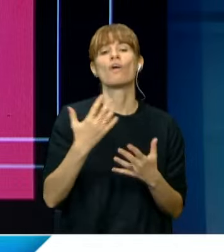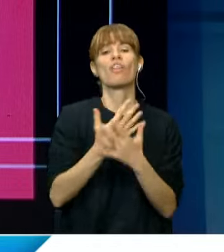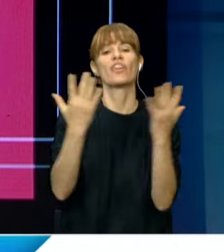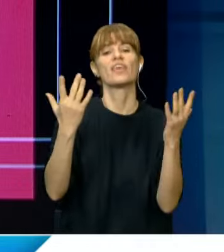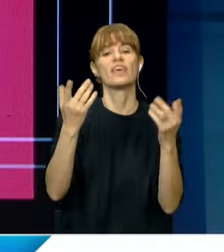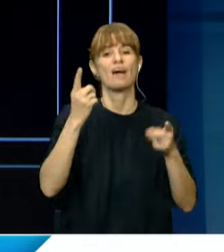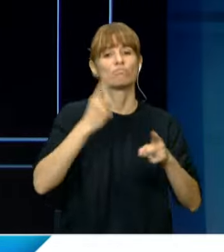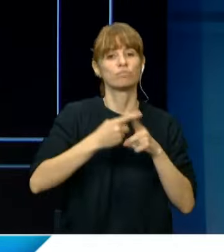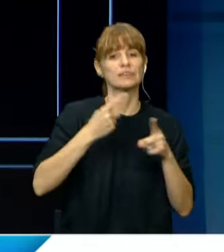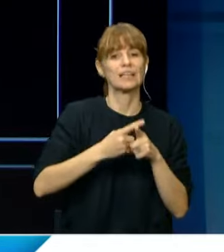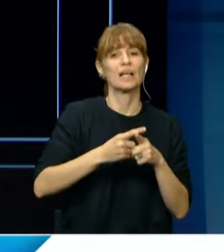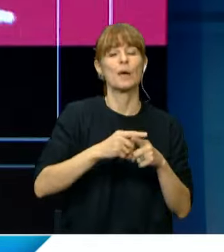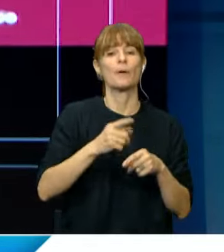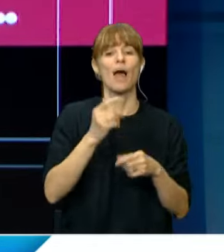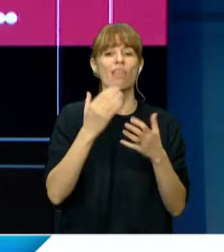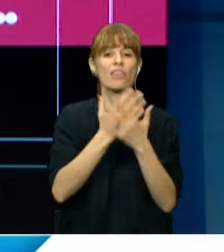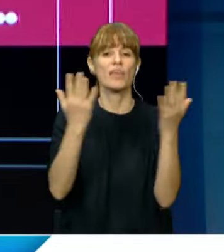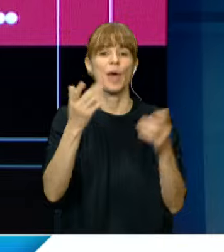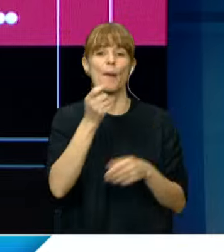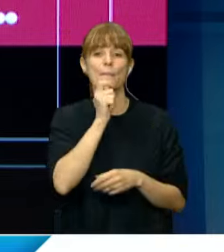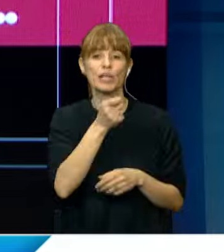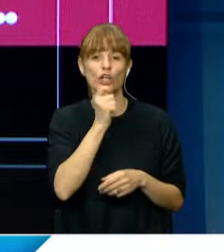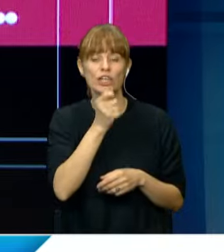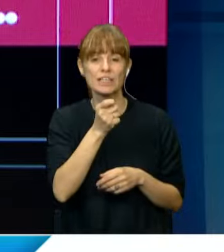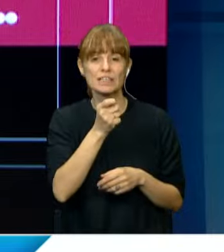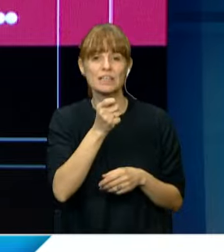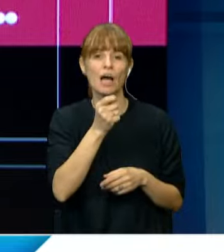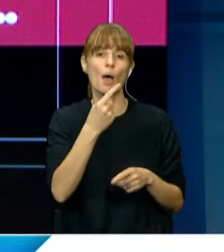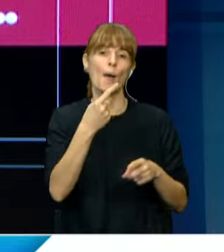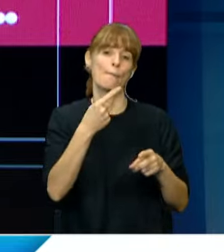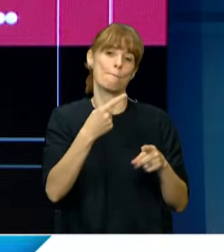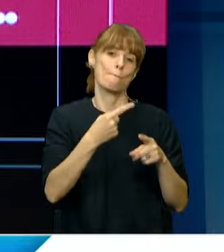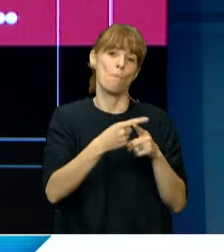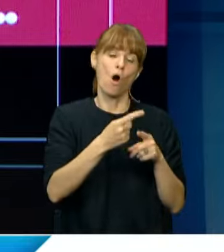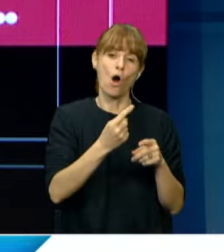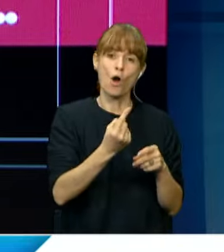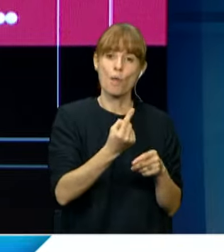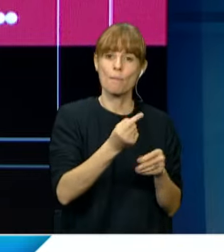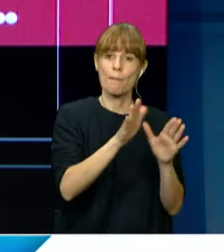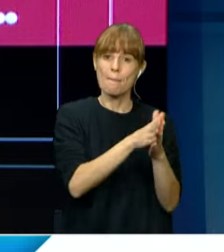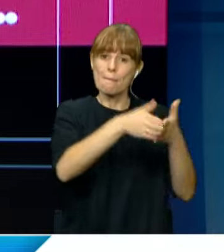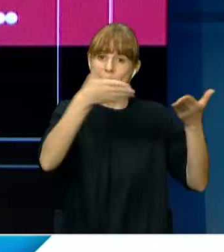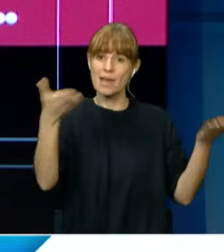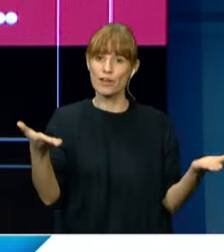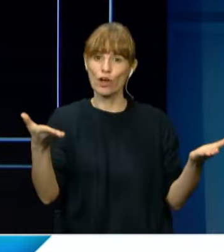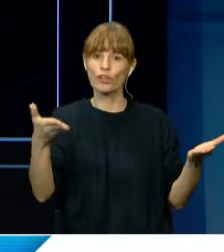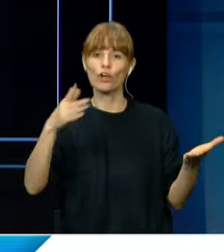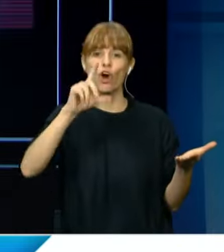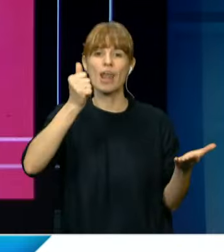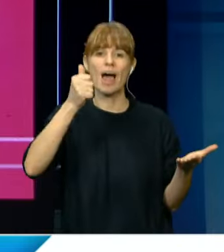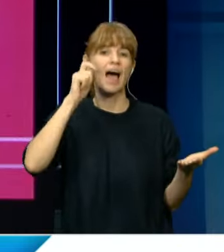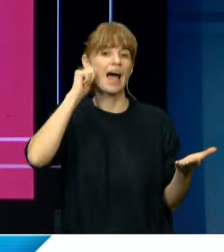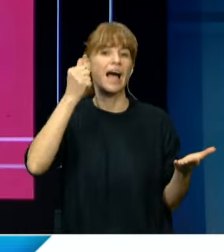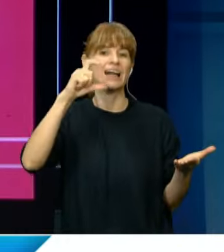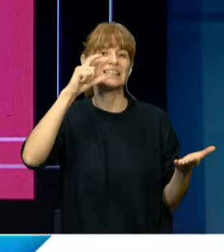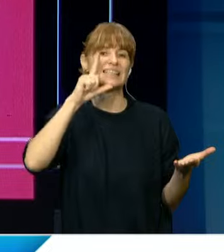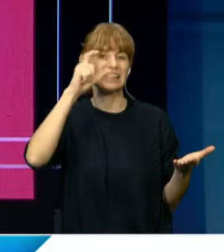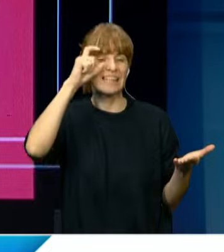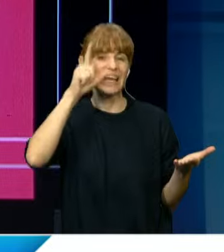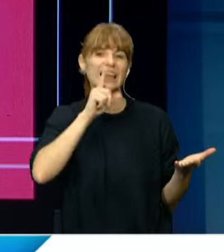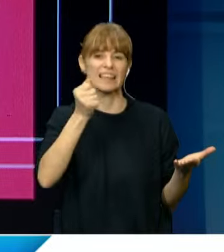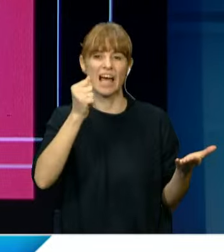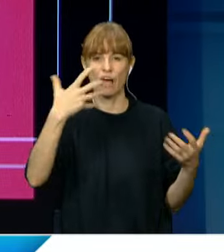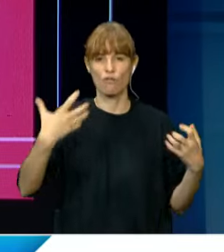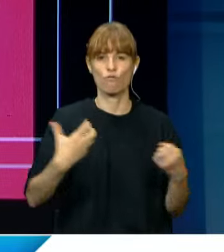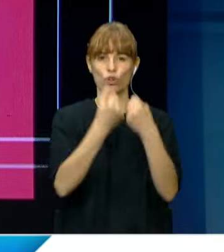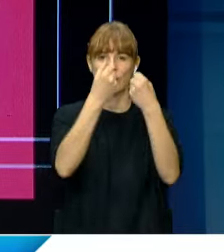Día del Periodista en Argentina en conmemoración de la aparición del periódico de la Gaceta de Buenos Aires, cuyo fundador